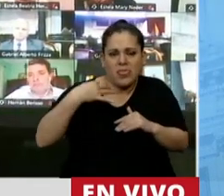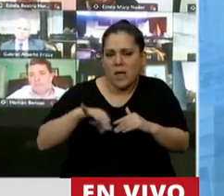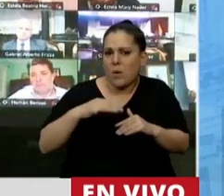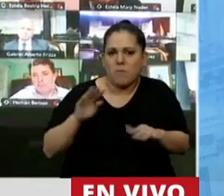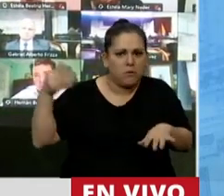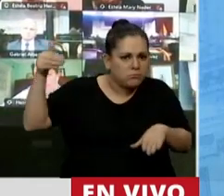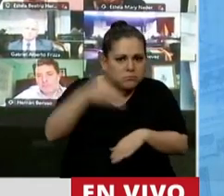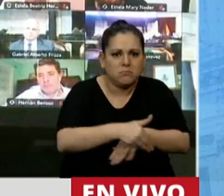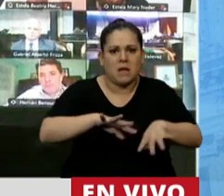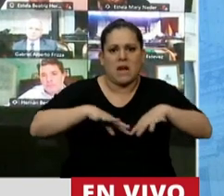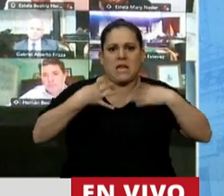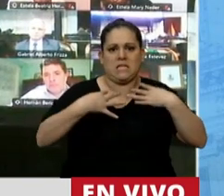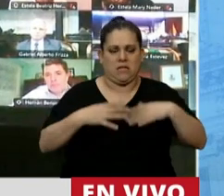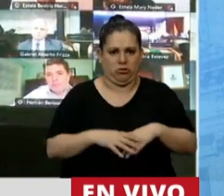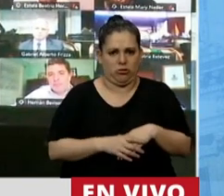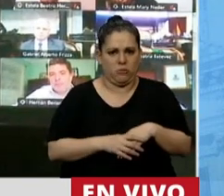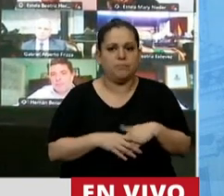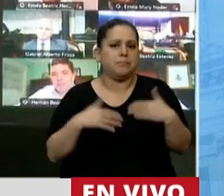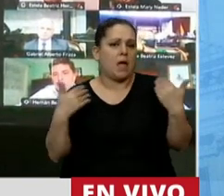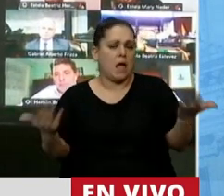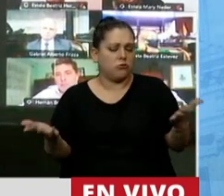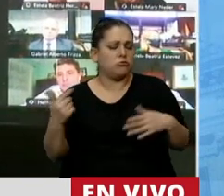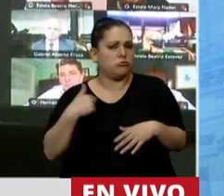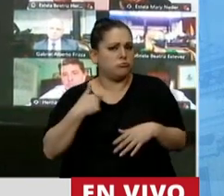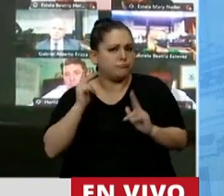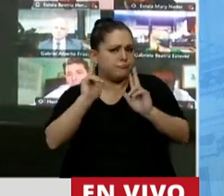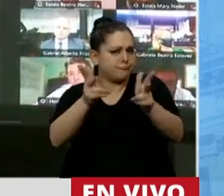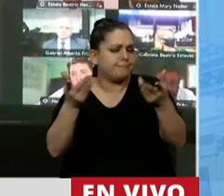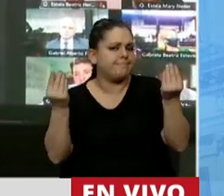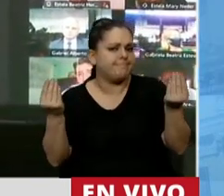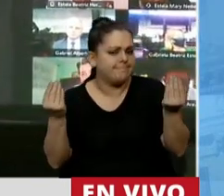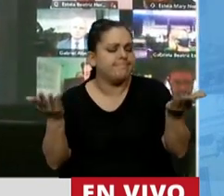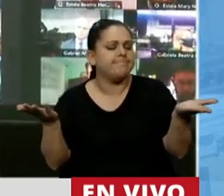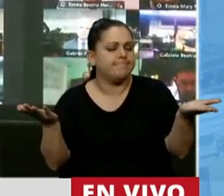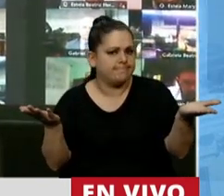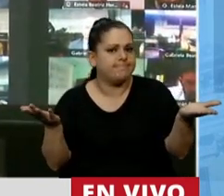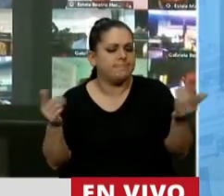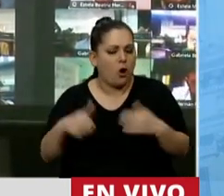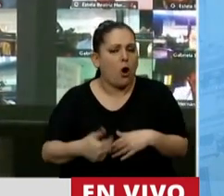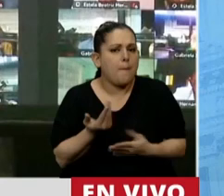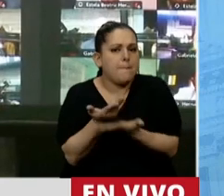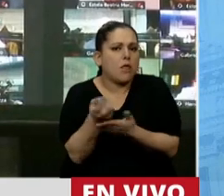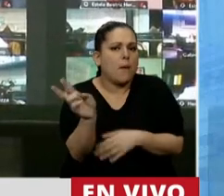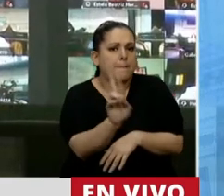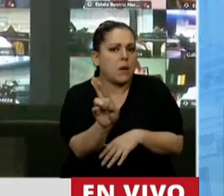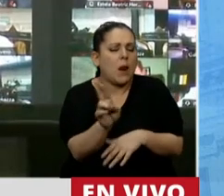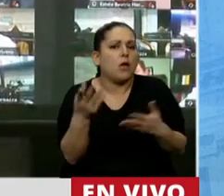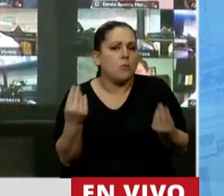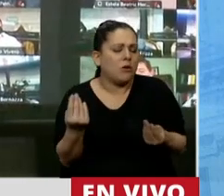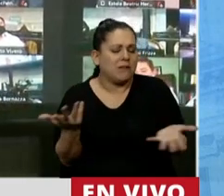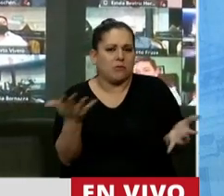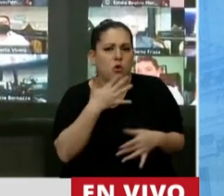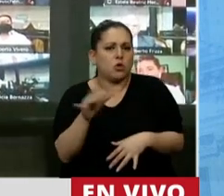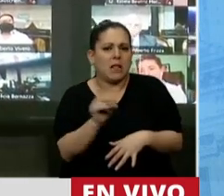en el recinto. Entonces, señor Presidente, hago esta cuestión de privilegio nuevamente, porque no se